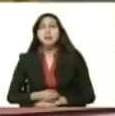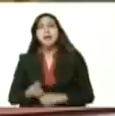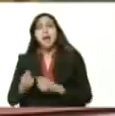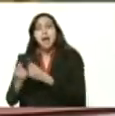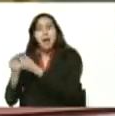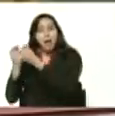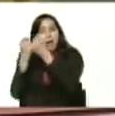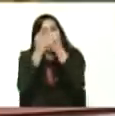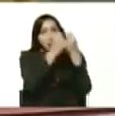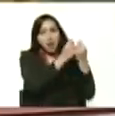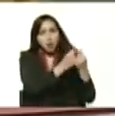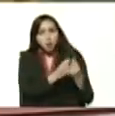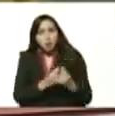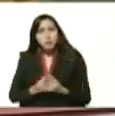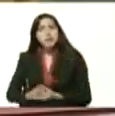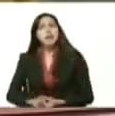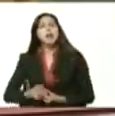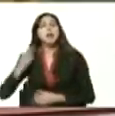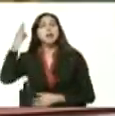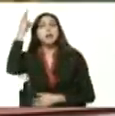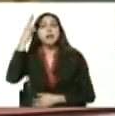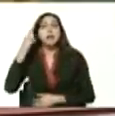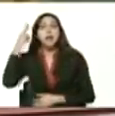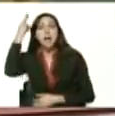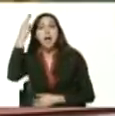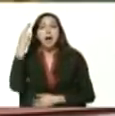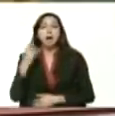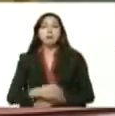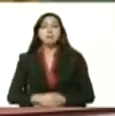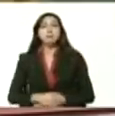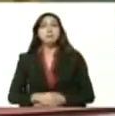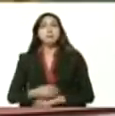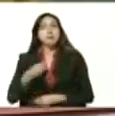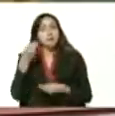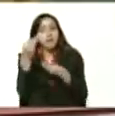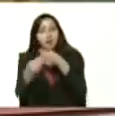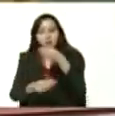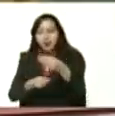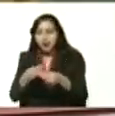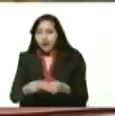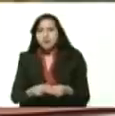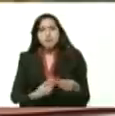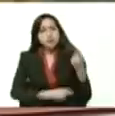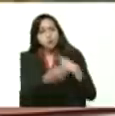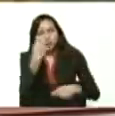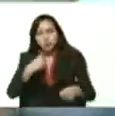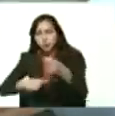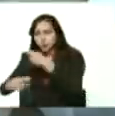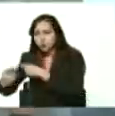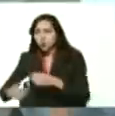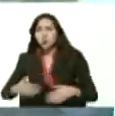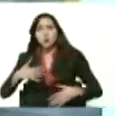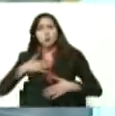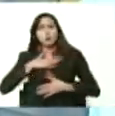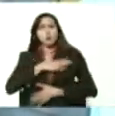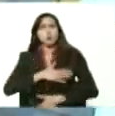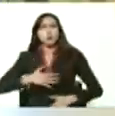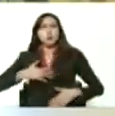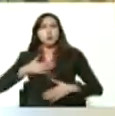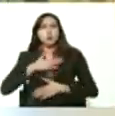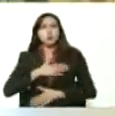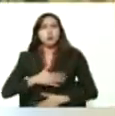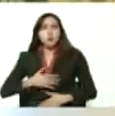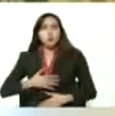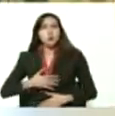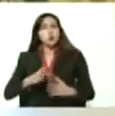real, en la economía productiva, en la economía que satisface bienes